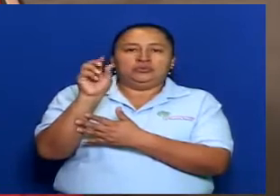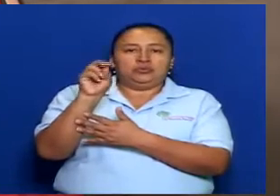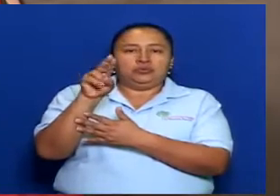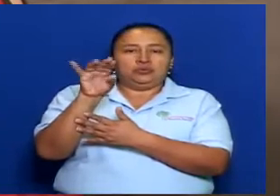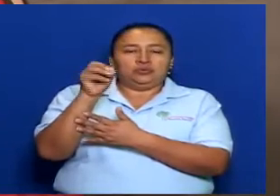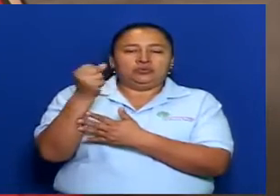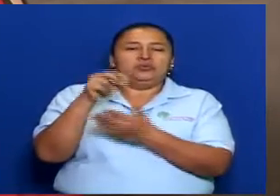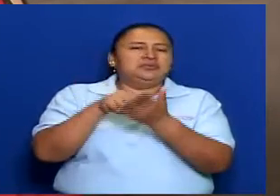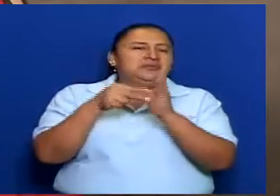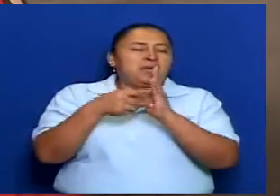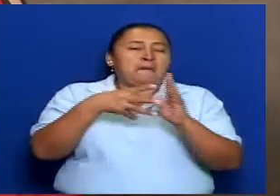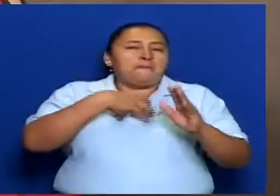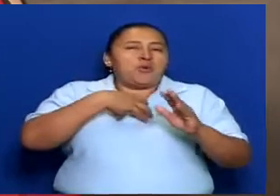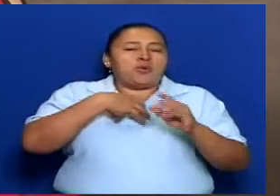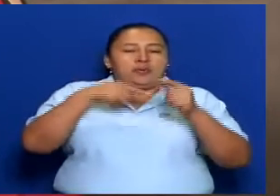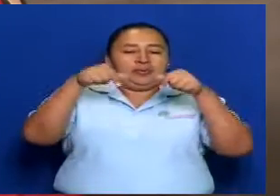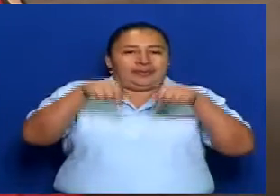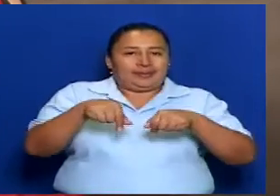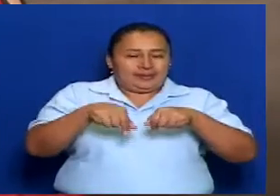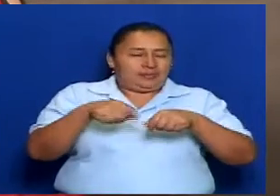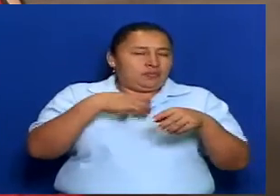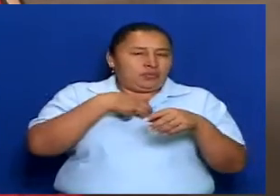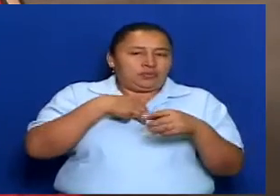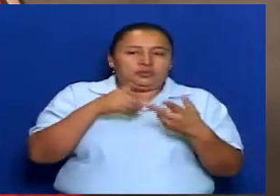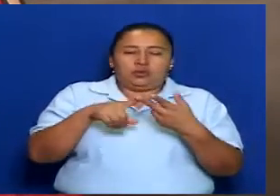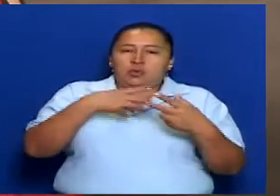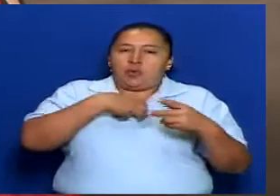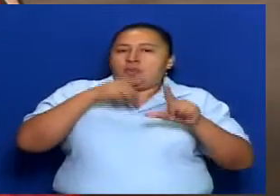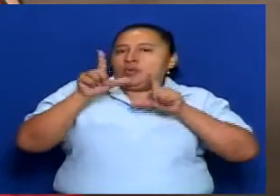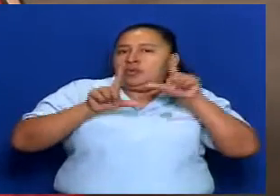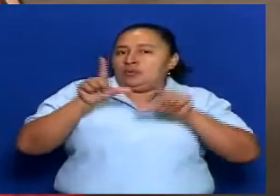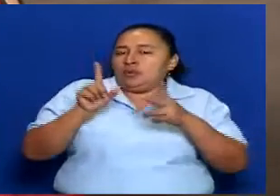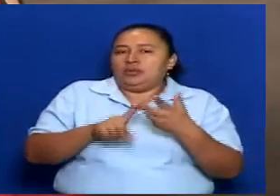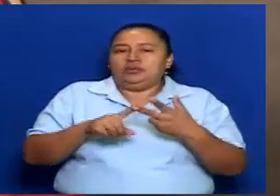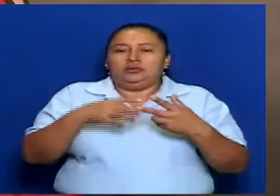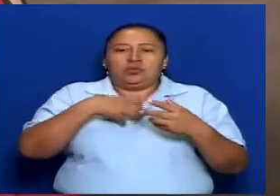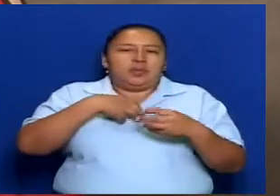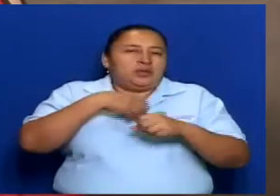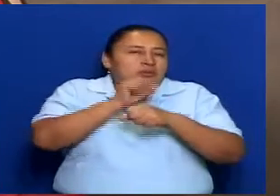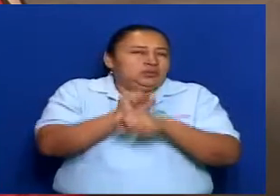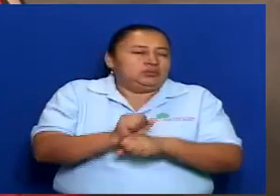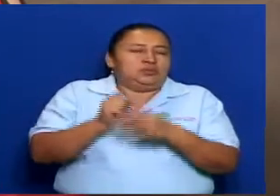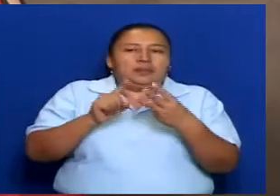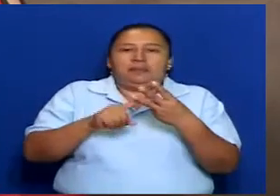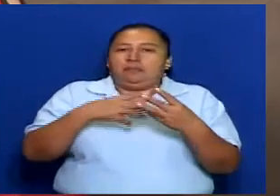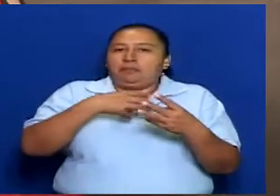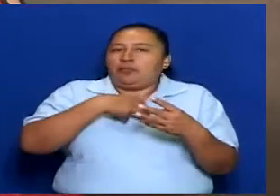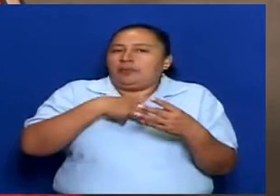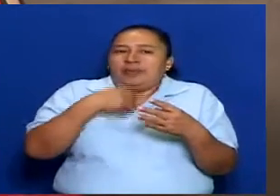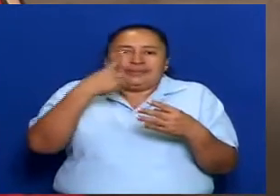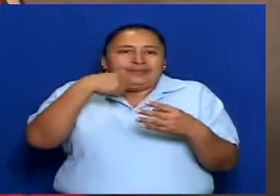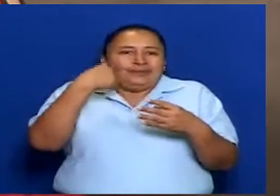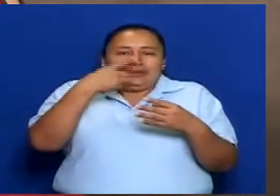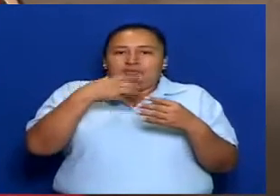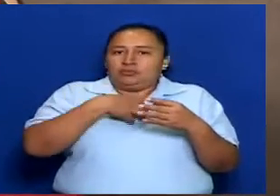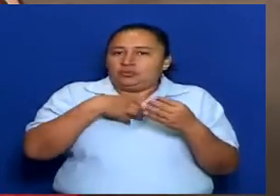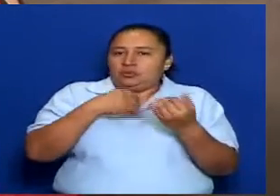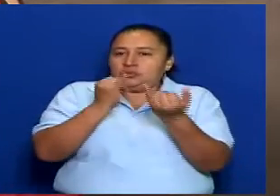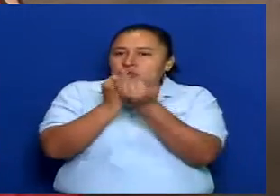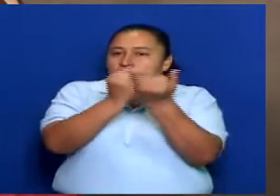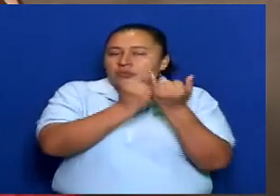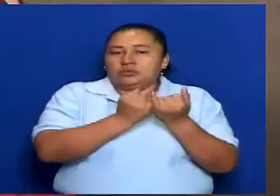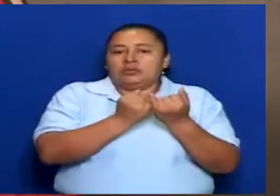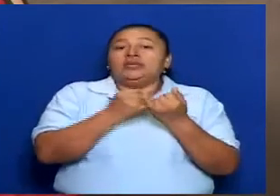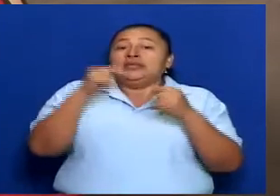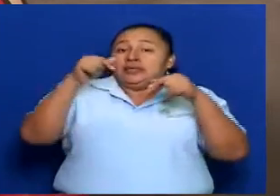con nuestras lenguas muy propias, con nuestras tradiciones muy propias, y es parte que debemos de promover desde nuestra